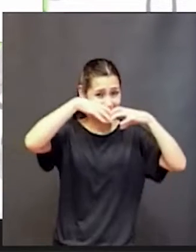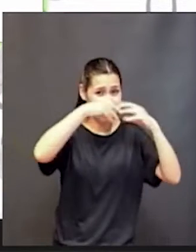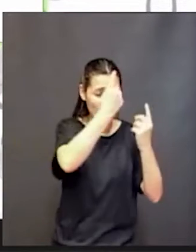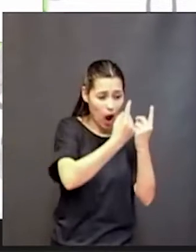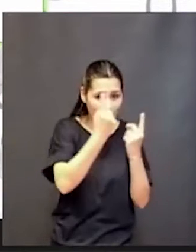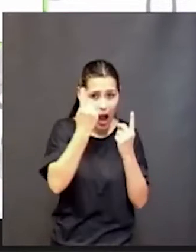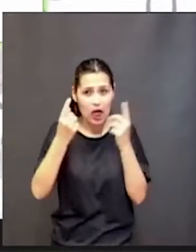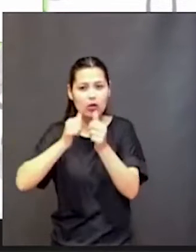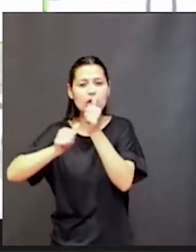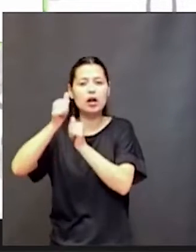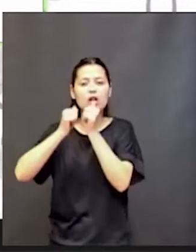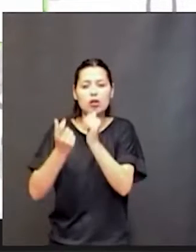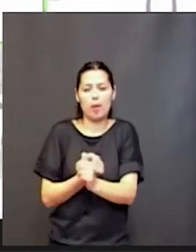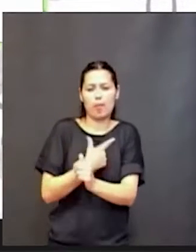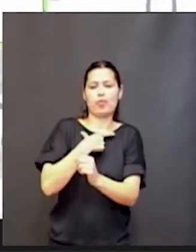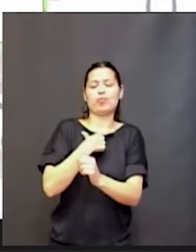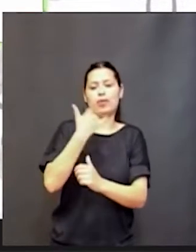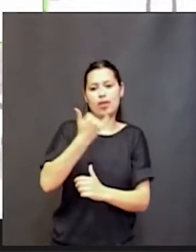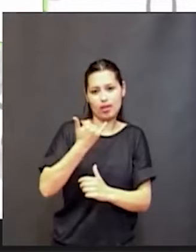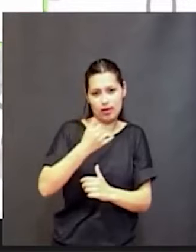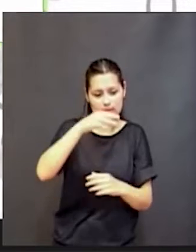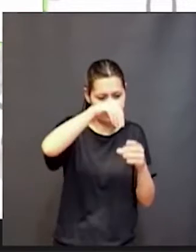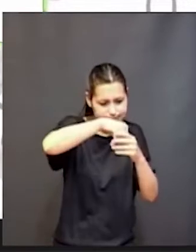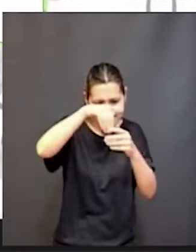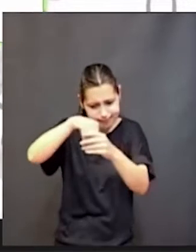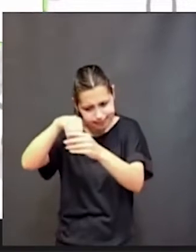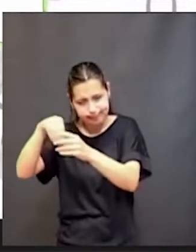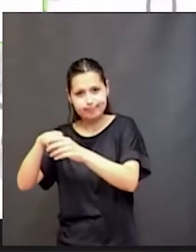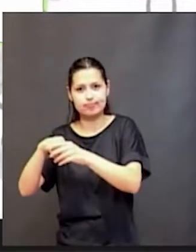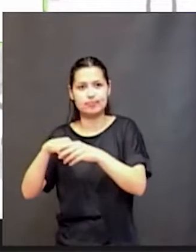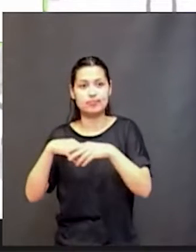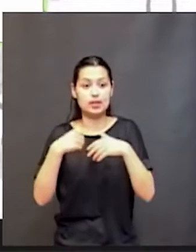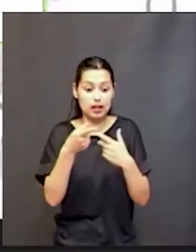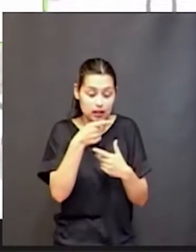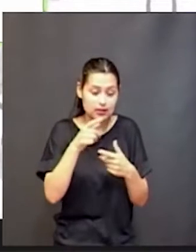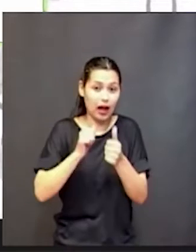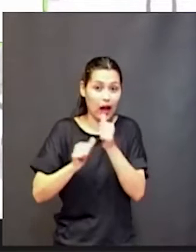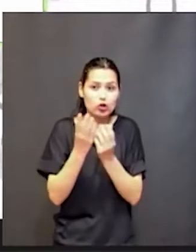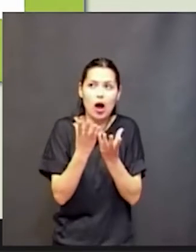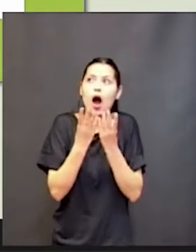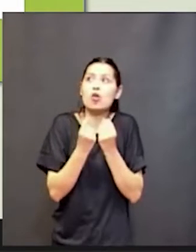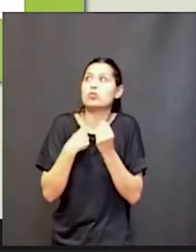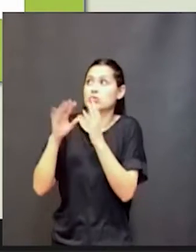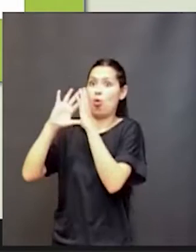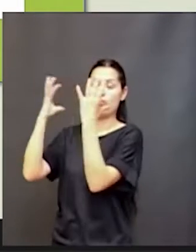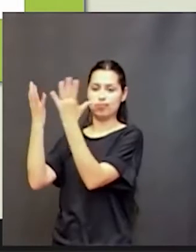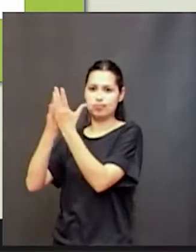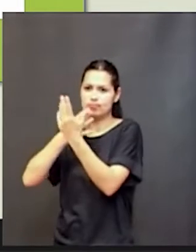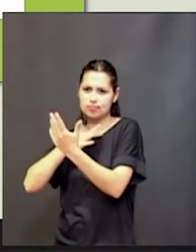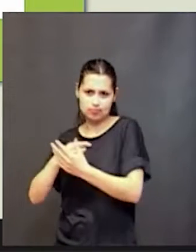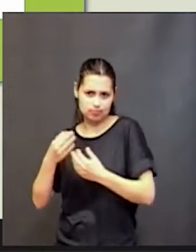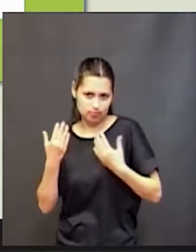esta capacidad de interrelacionarse con el mundo, el cerebro hace que nosotros podamos leer el mundo y tengamos trayectorias de aprendizaje exitosa,